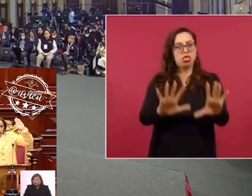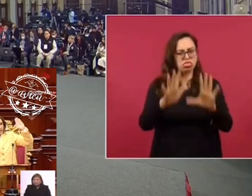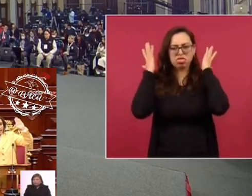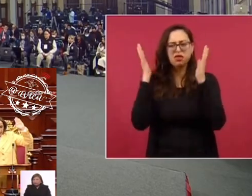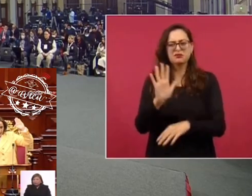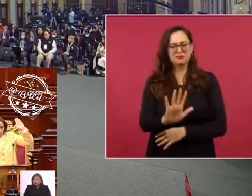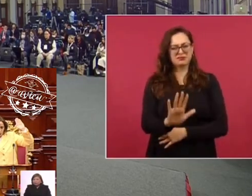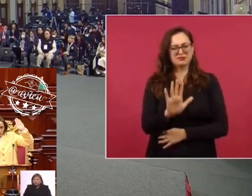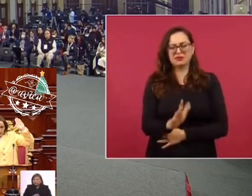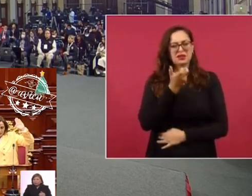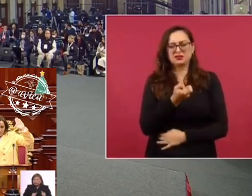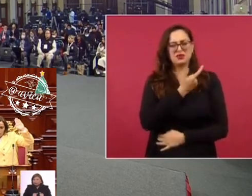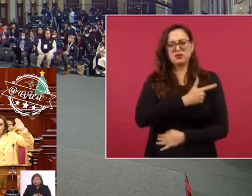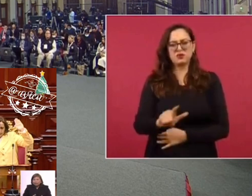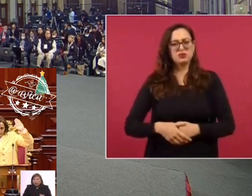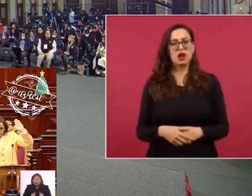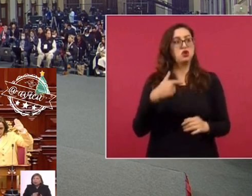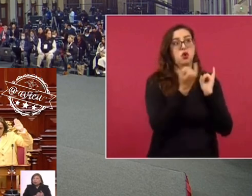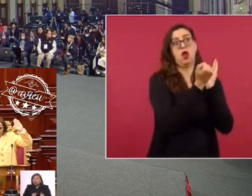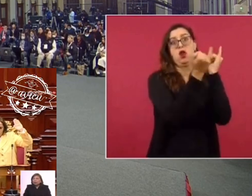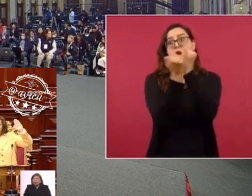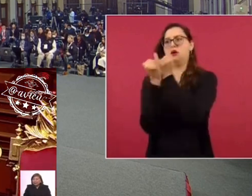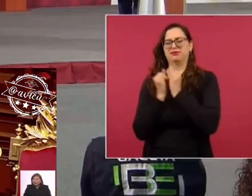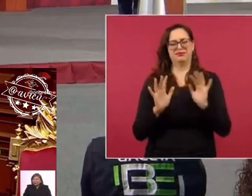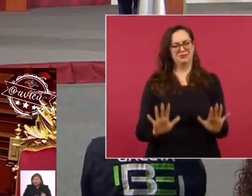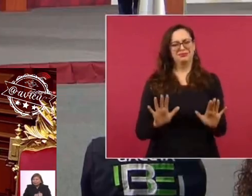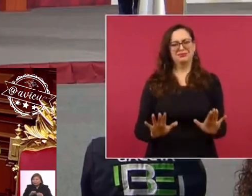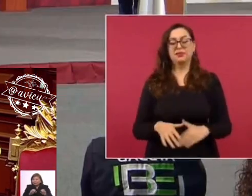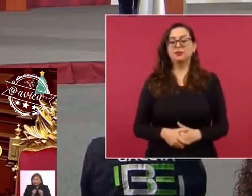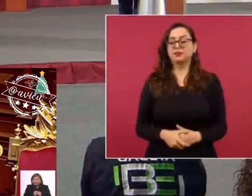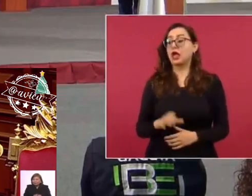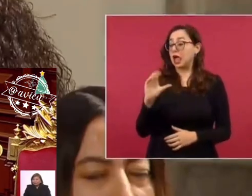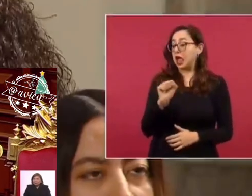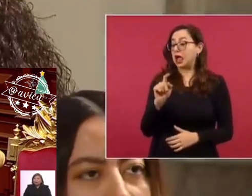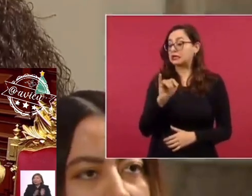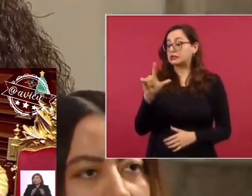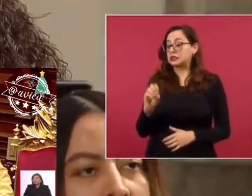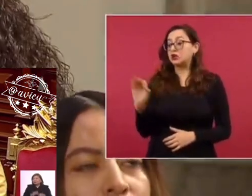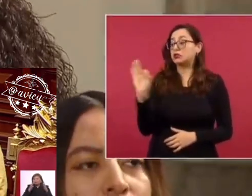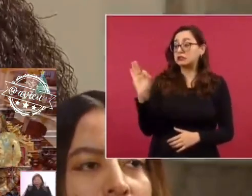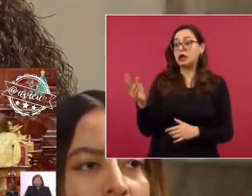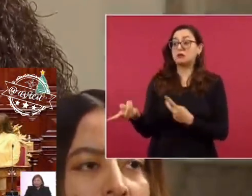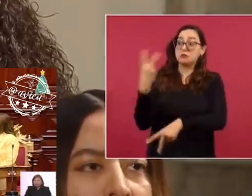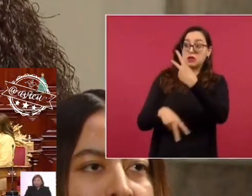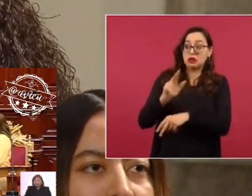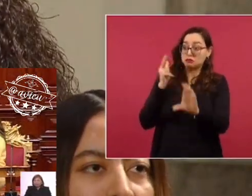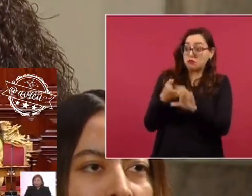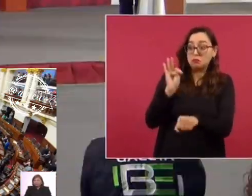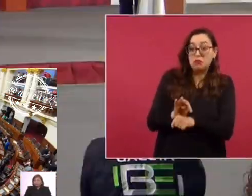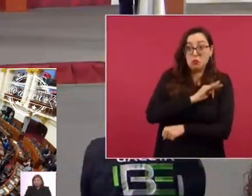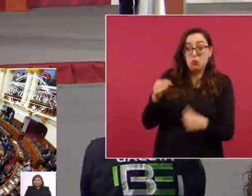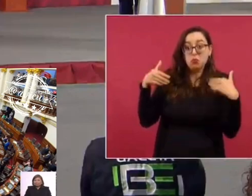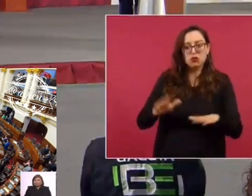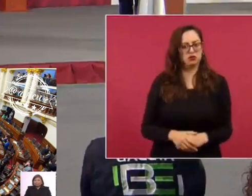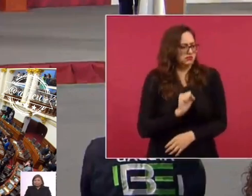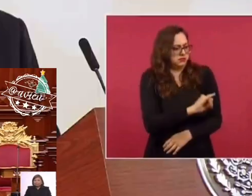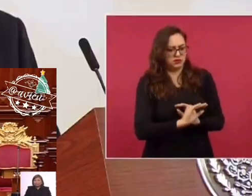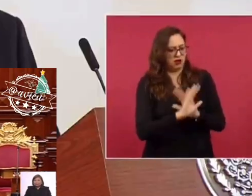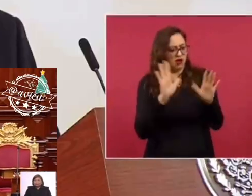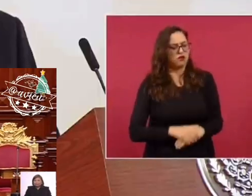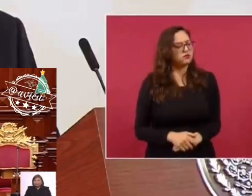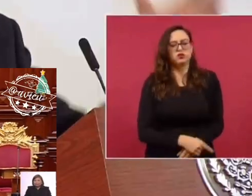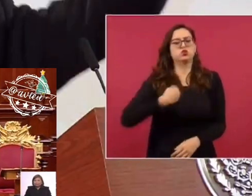el seguidismo. ¿Sigue también el ofrecimiento de asilo para Pedro Castillo? Sí, es parte de nuestra tradición.